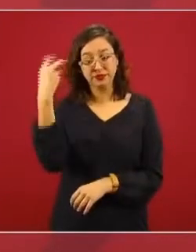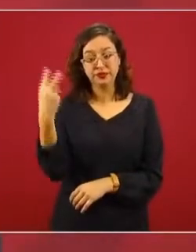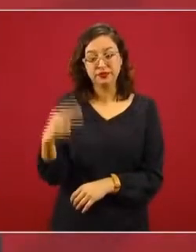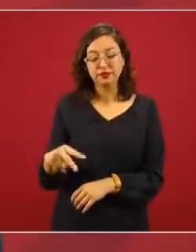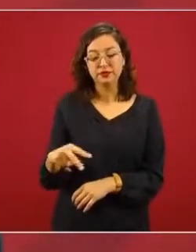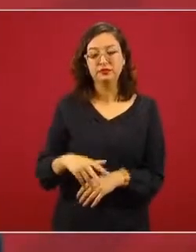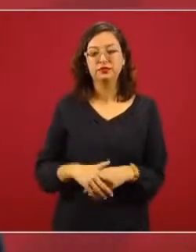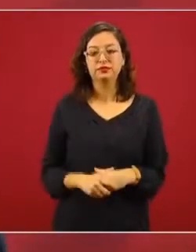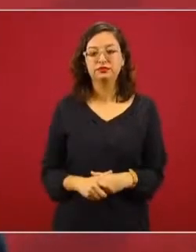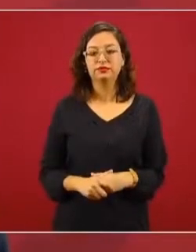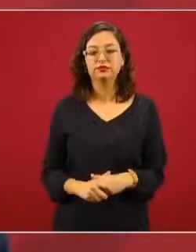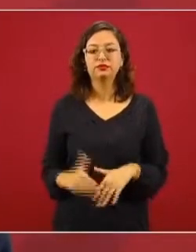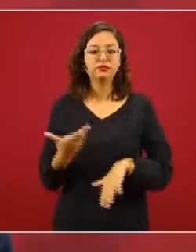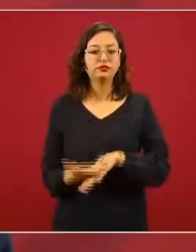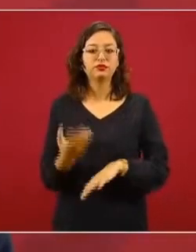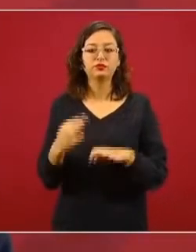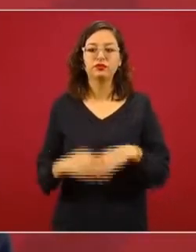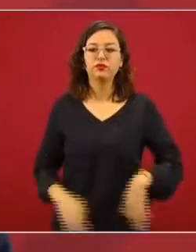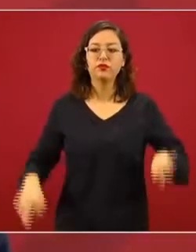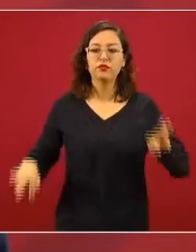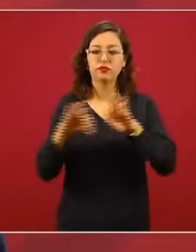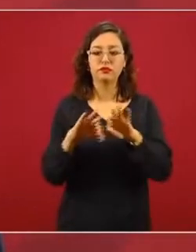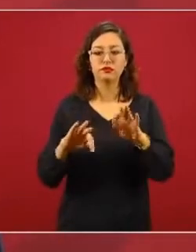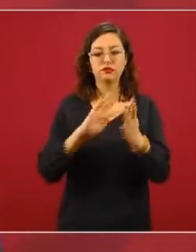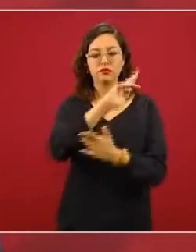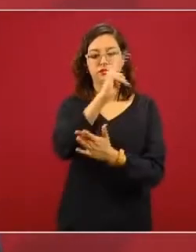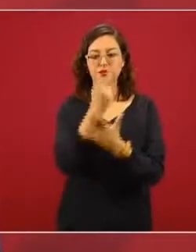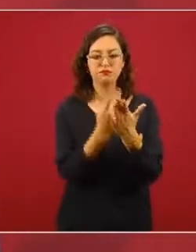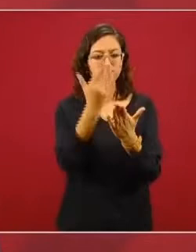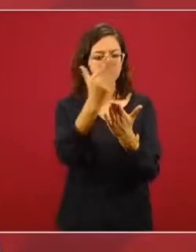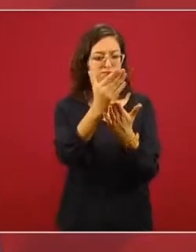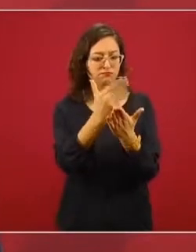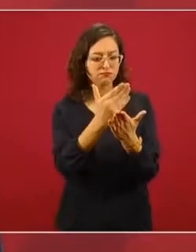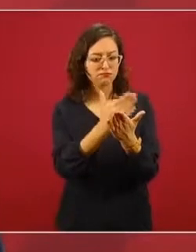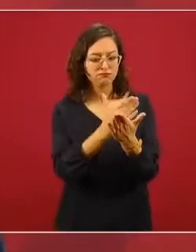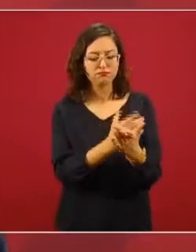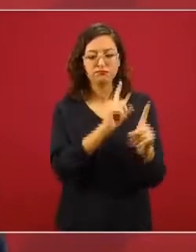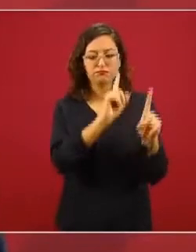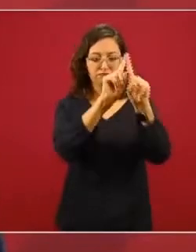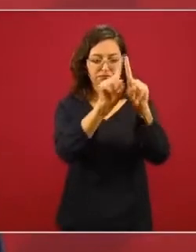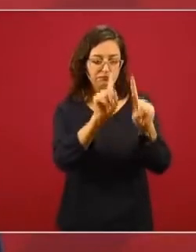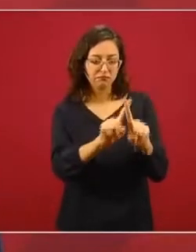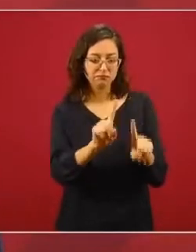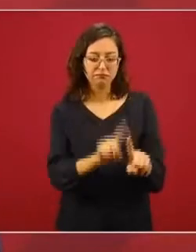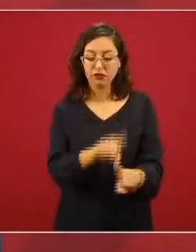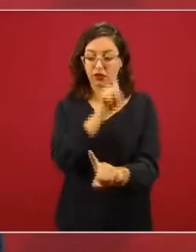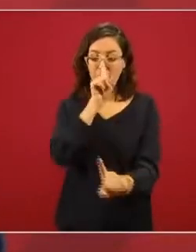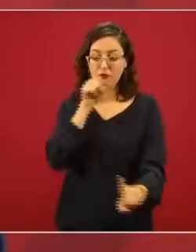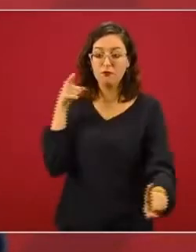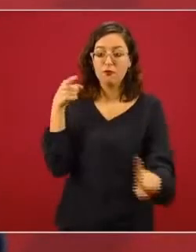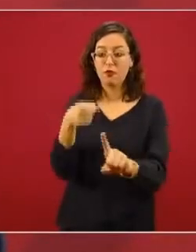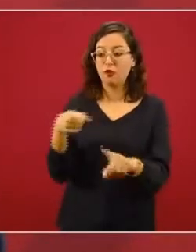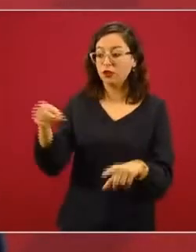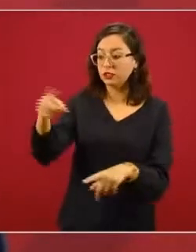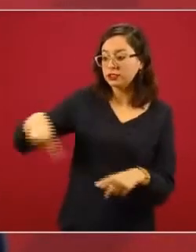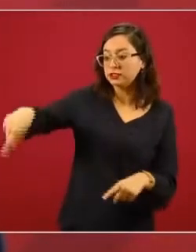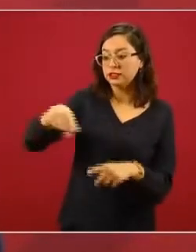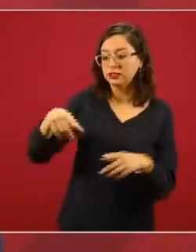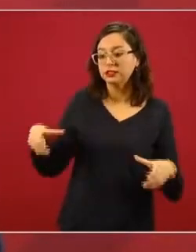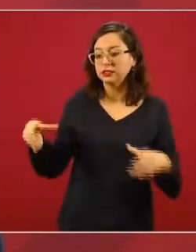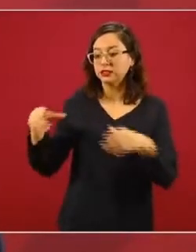todos los programas que se van dirigiendo a fortalecer las